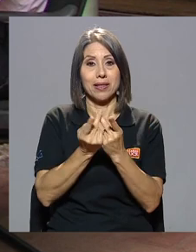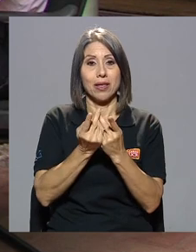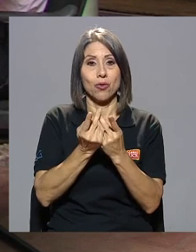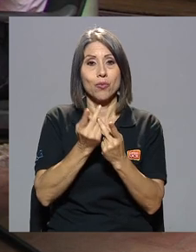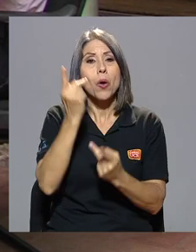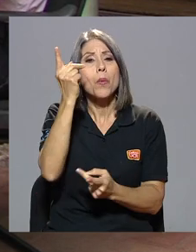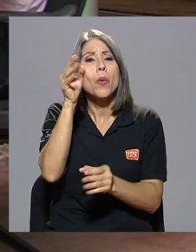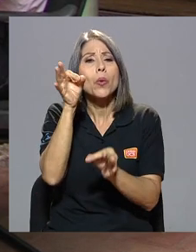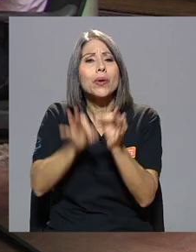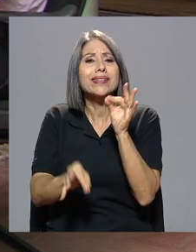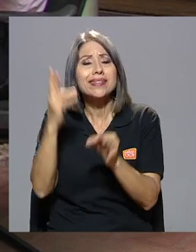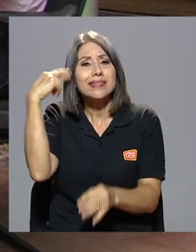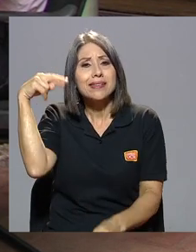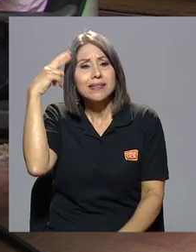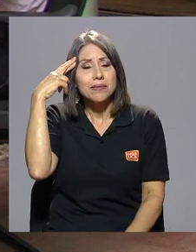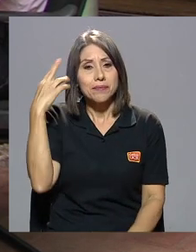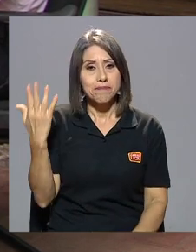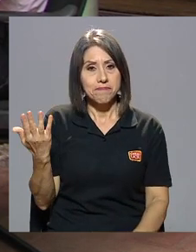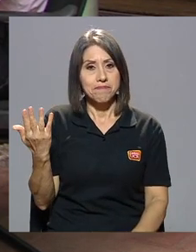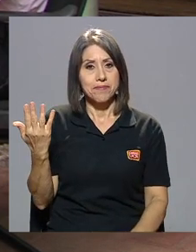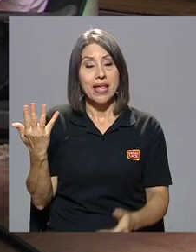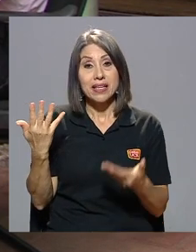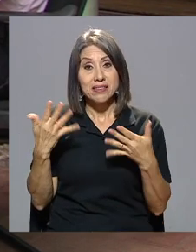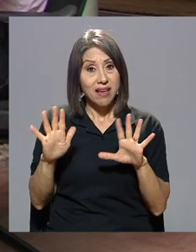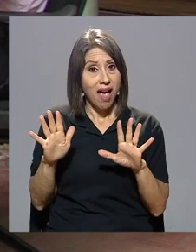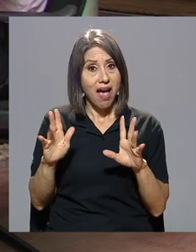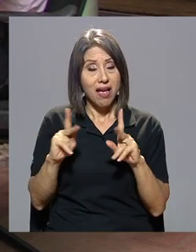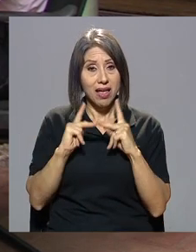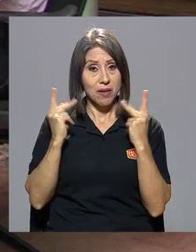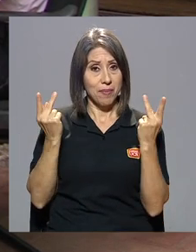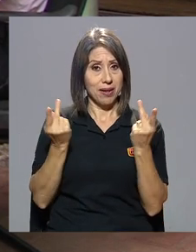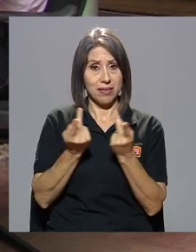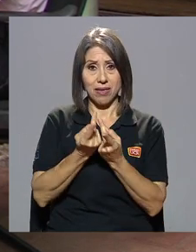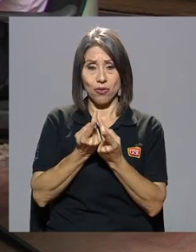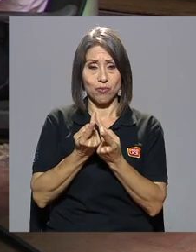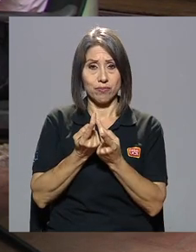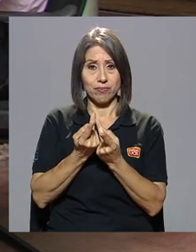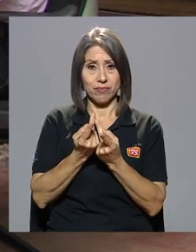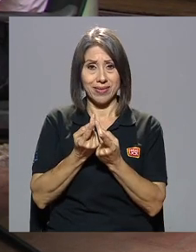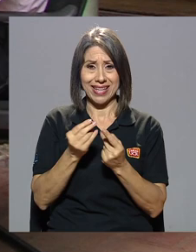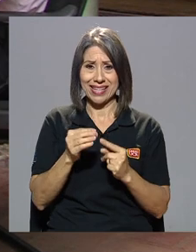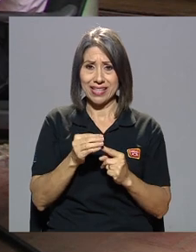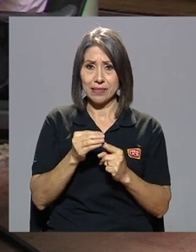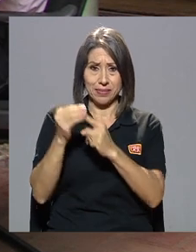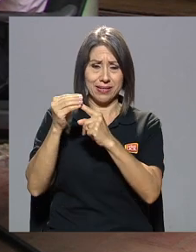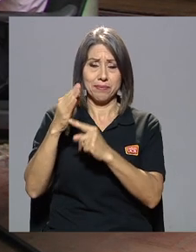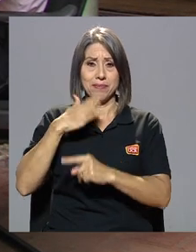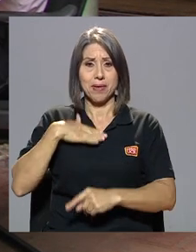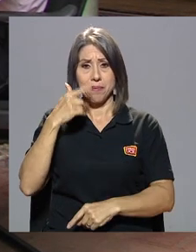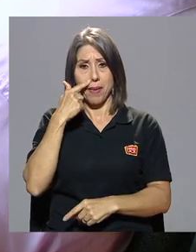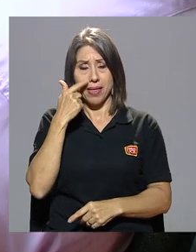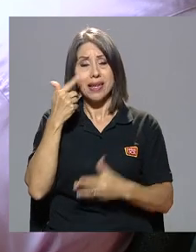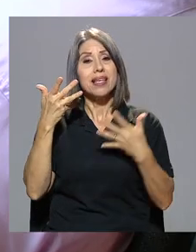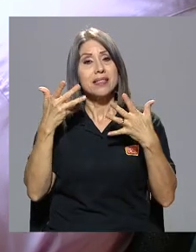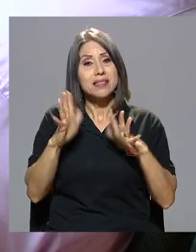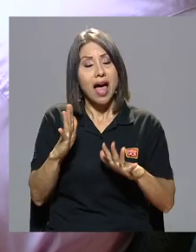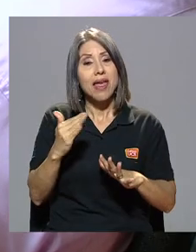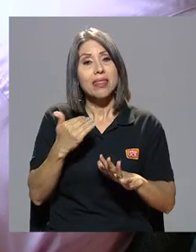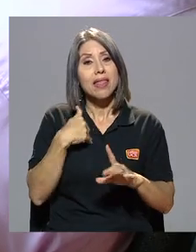por una razón muy simple ya el partido pero de una manera particular mi padre